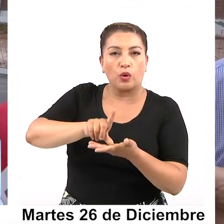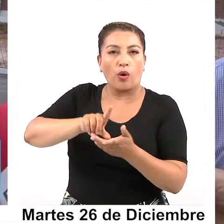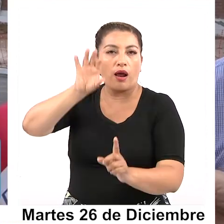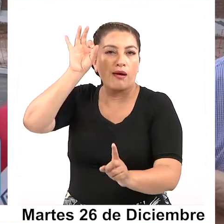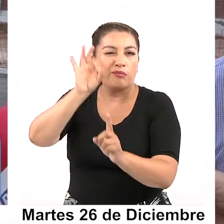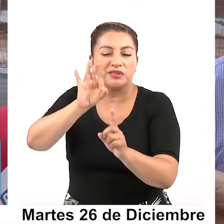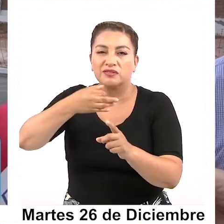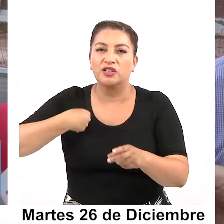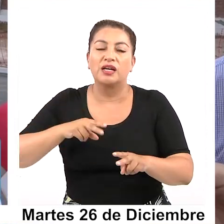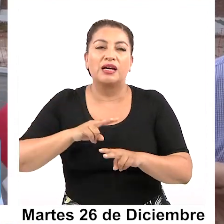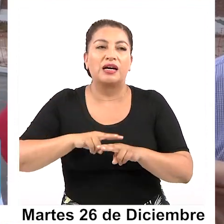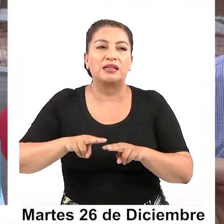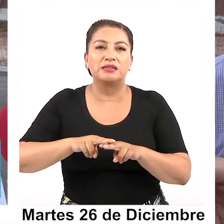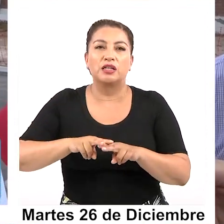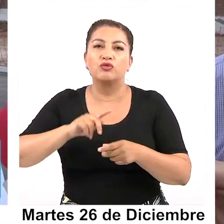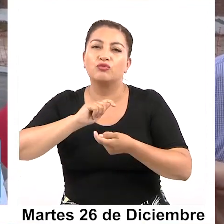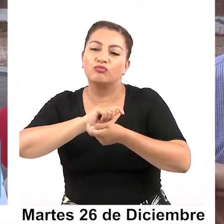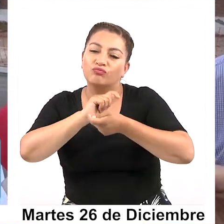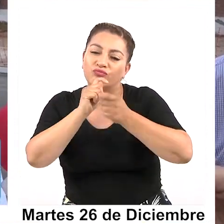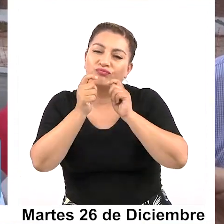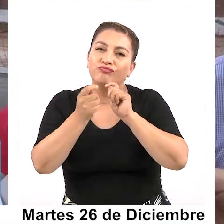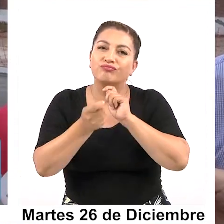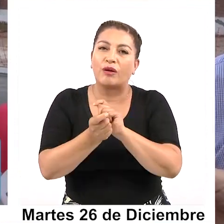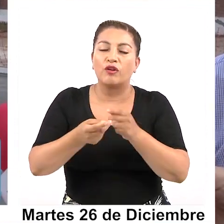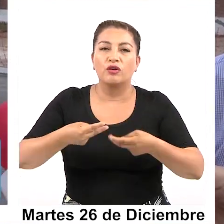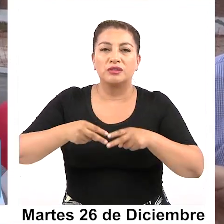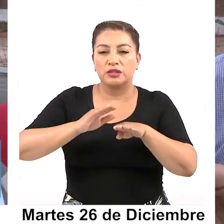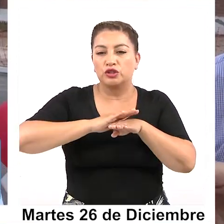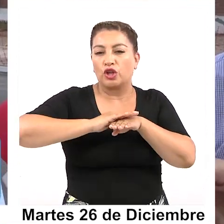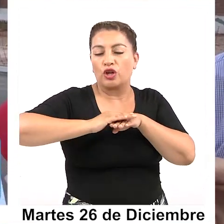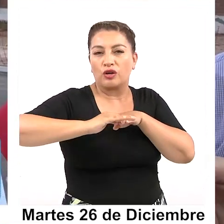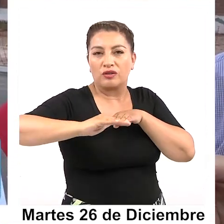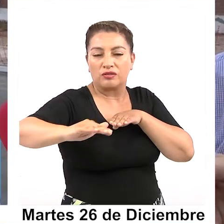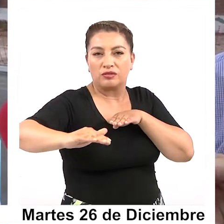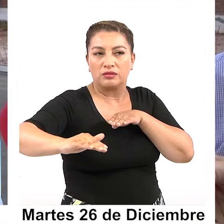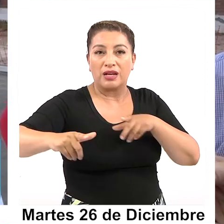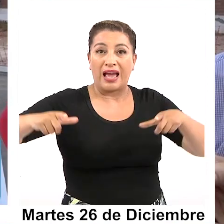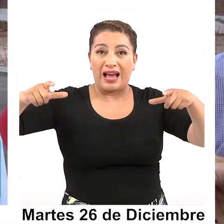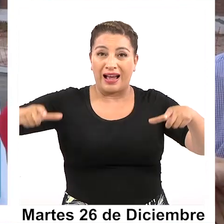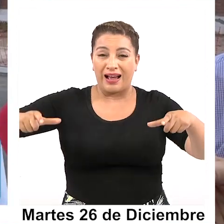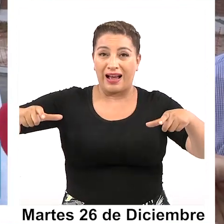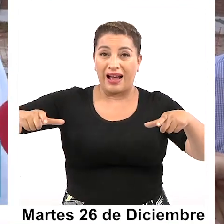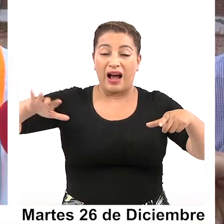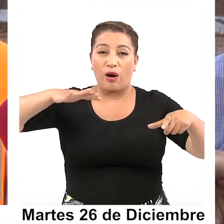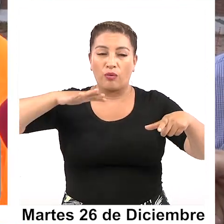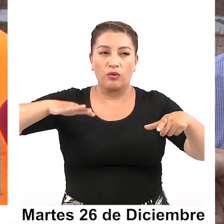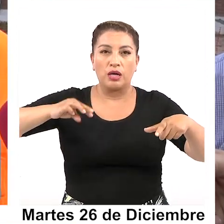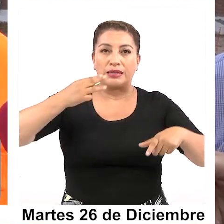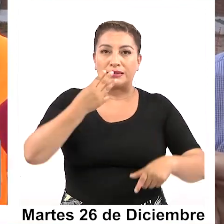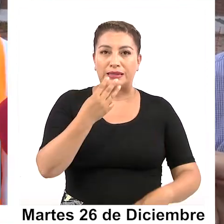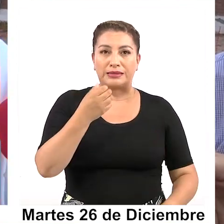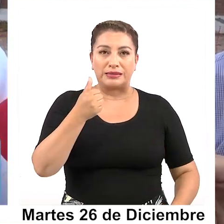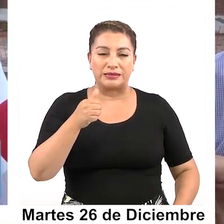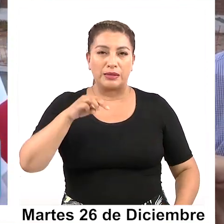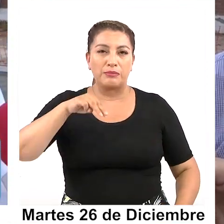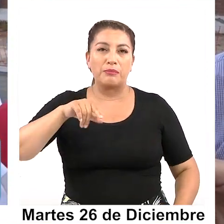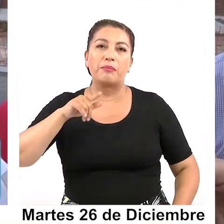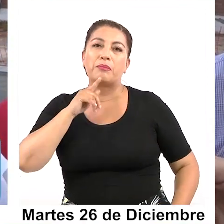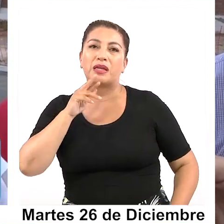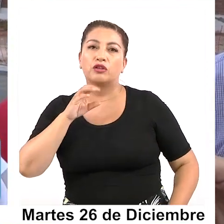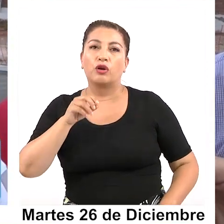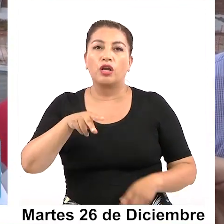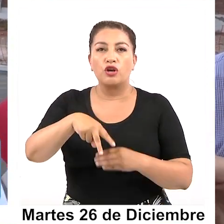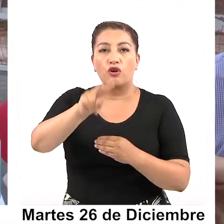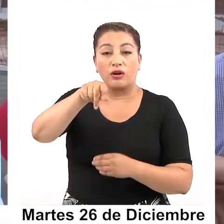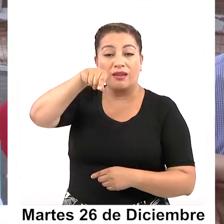en específico fue hacer una renovación completa de la infraestructura sanitaria, es decir, el colector completo se renovó en 36 metros hacia el norte,